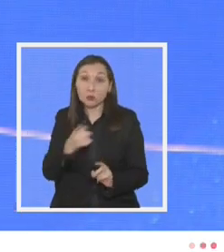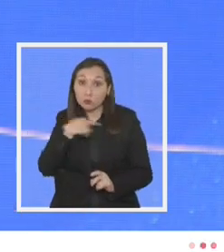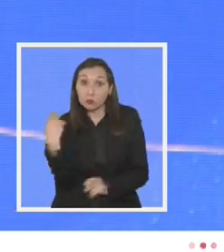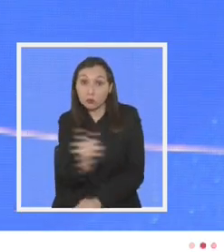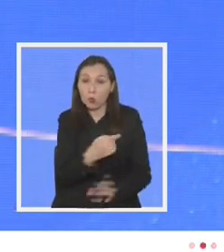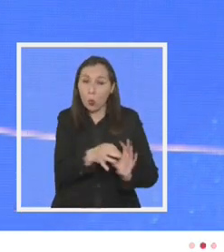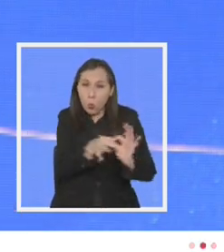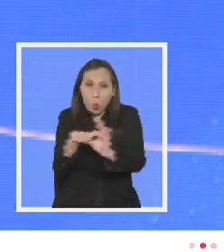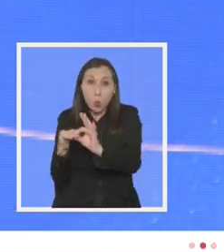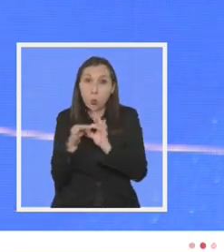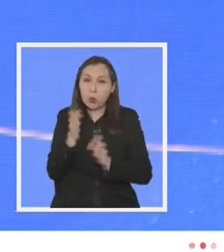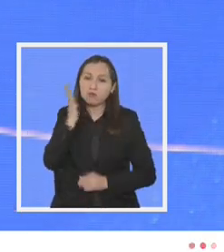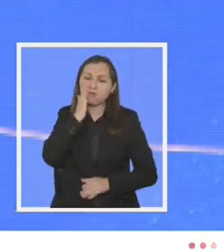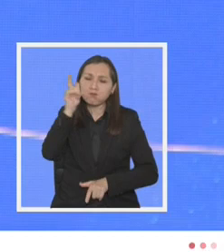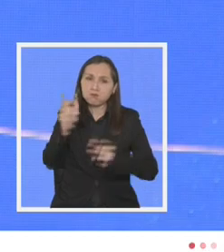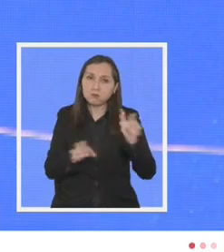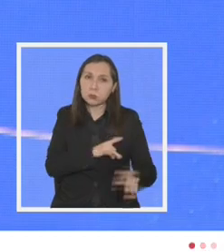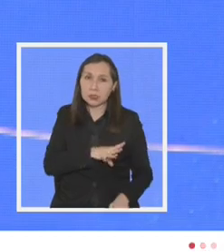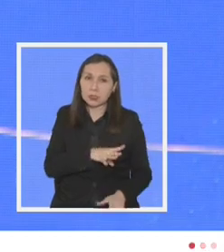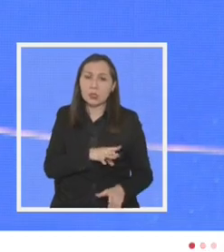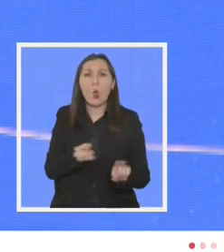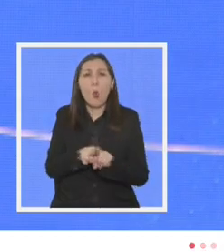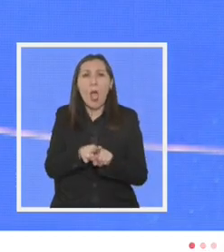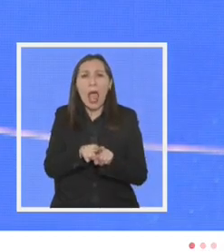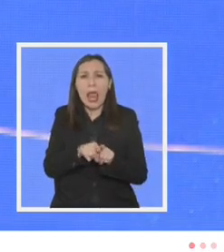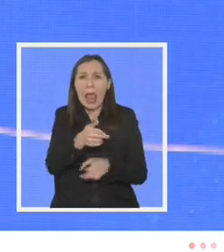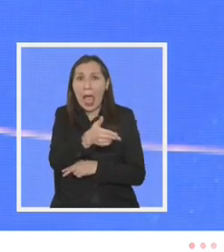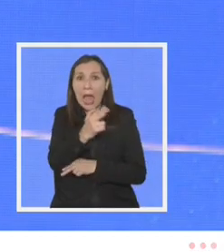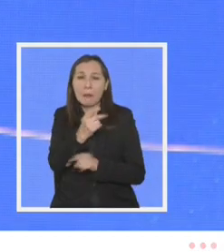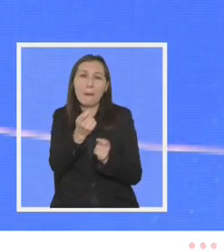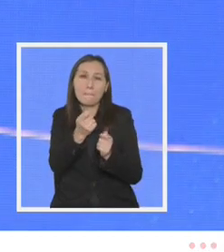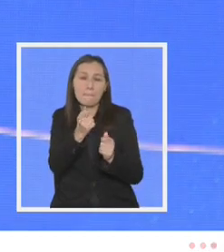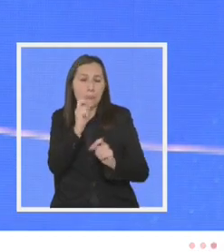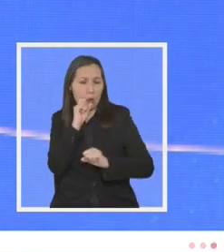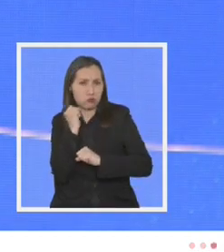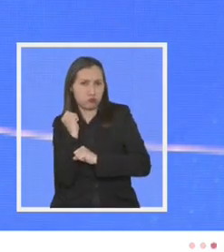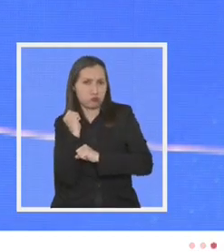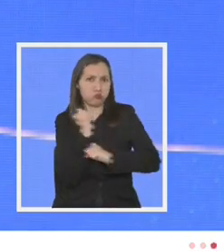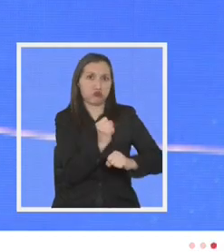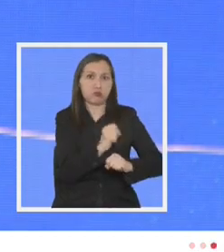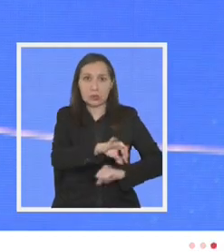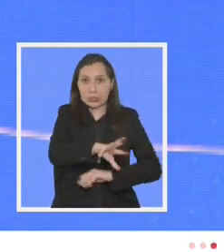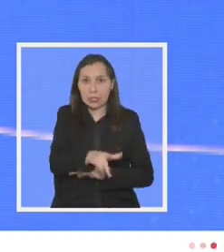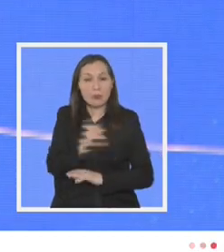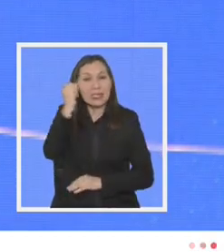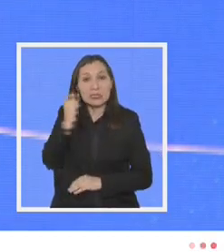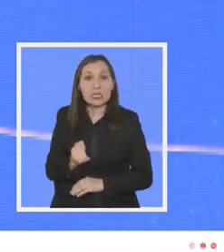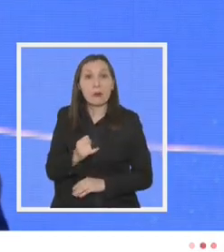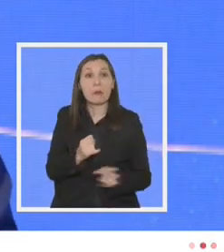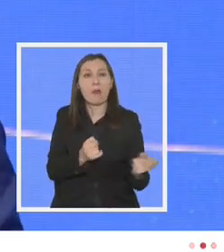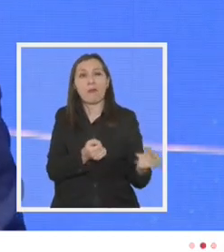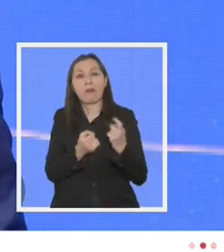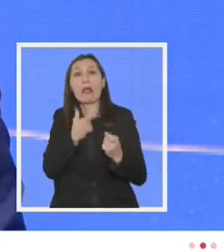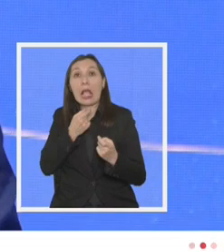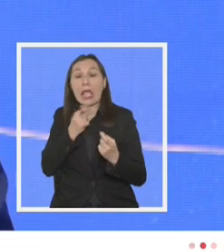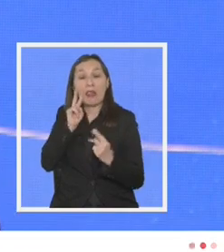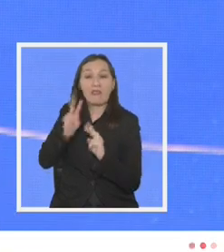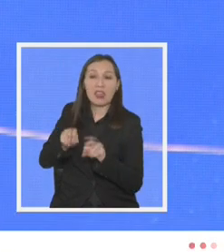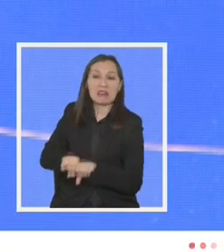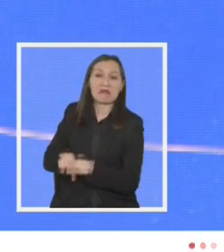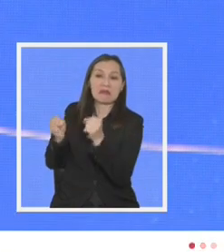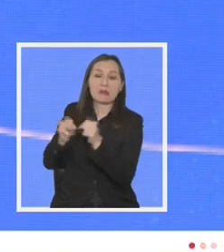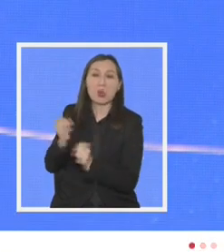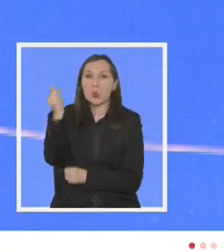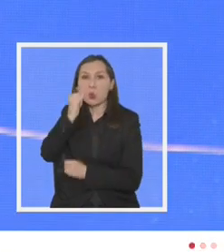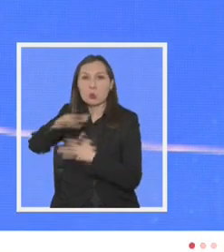unidad estimados compatriotas es el arma más poderosa que tenemos frente al crimen por eso siempre tratan de dividirnos de